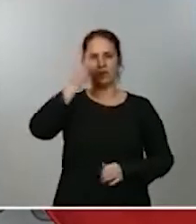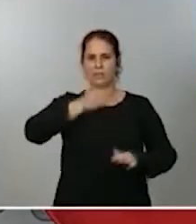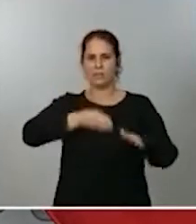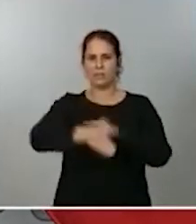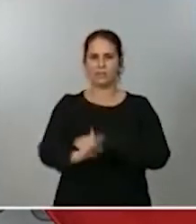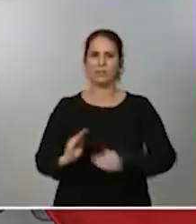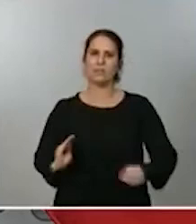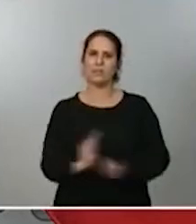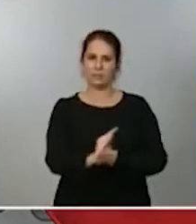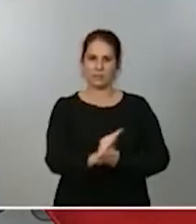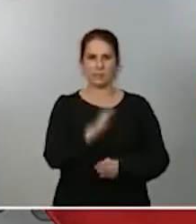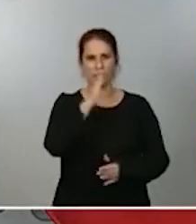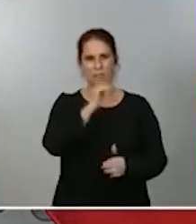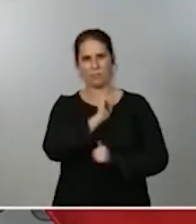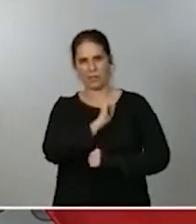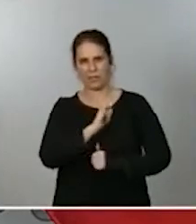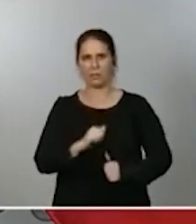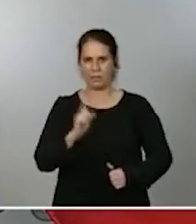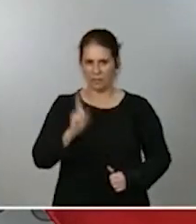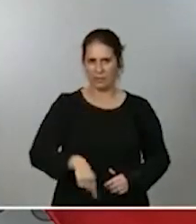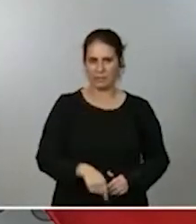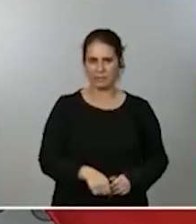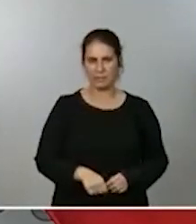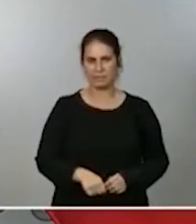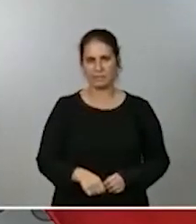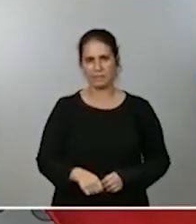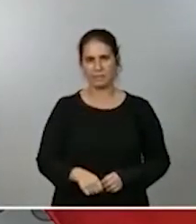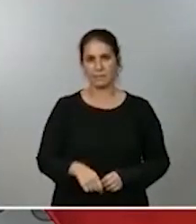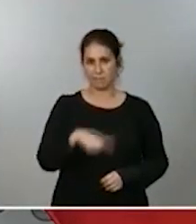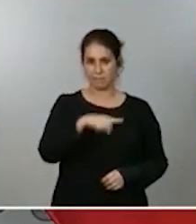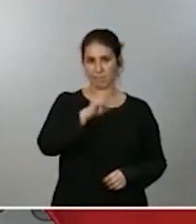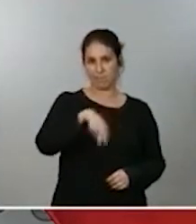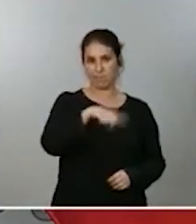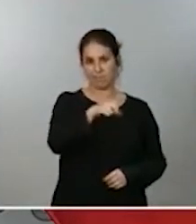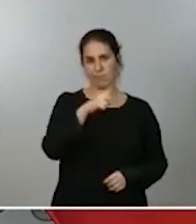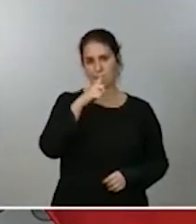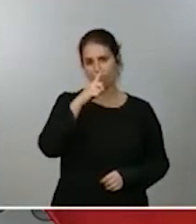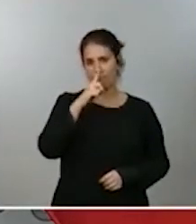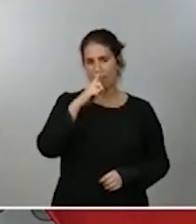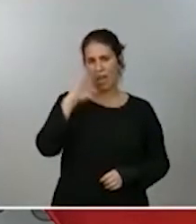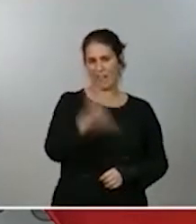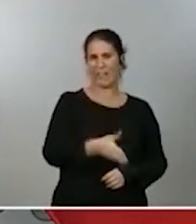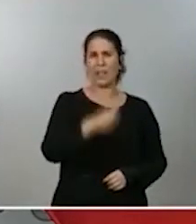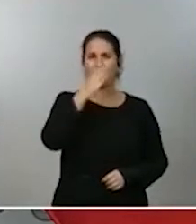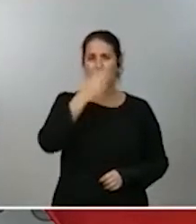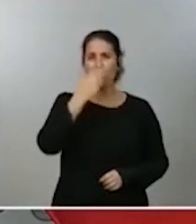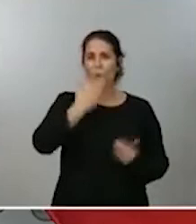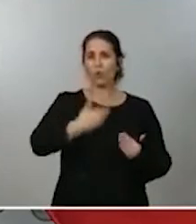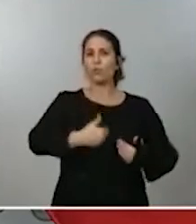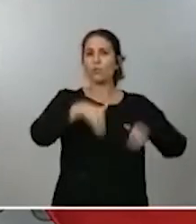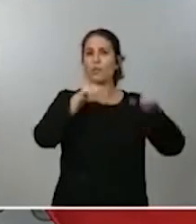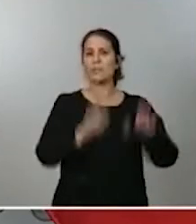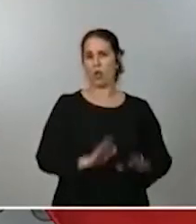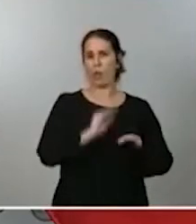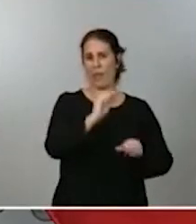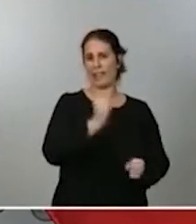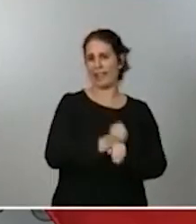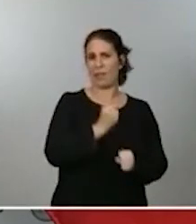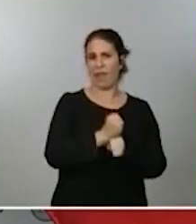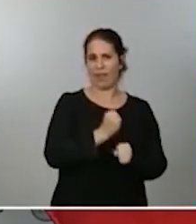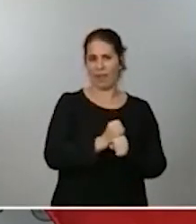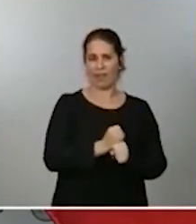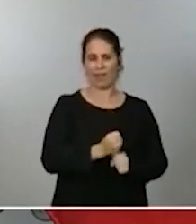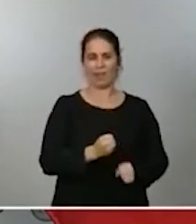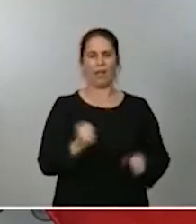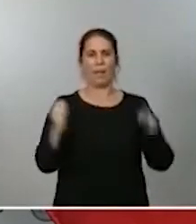desempleo. Estos trabajadores se han visto afectados por la suspensión de actividades y las medidas de contención durante el periodo